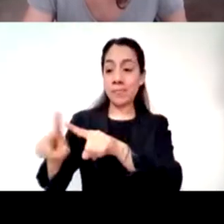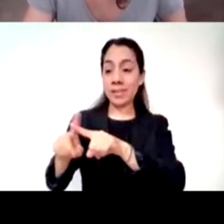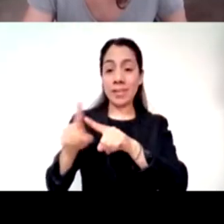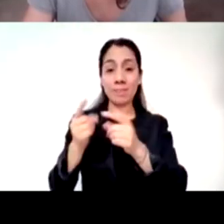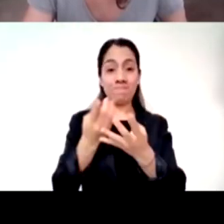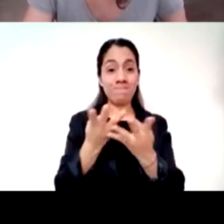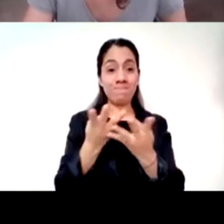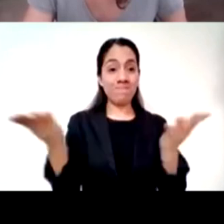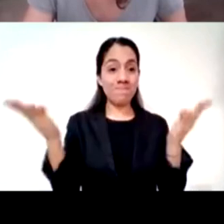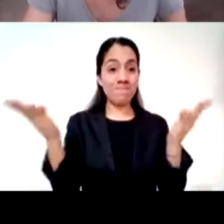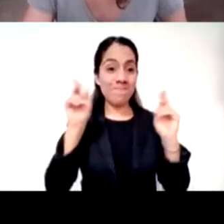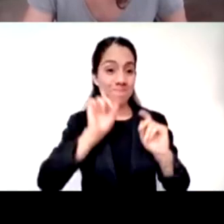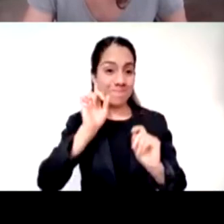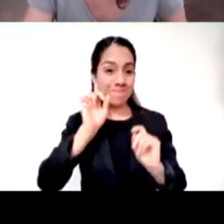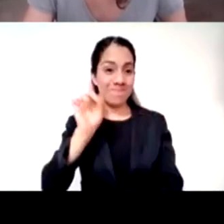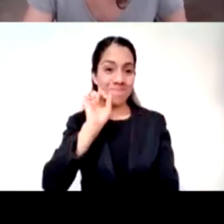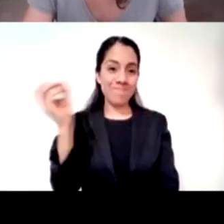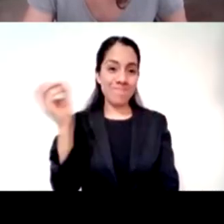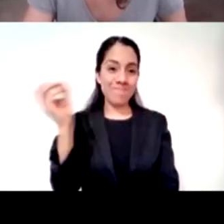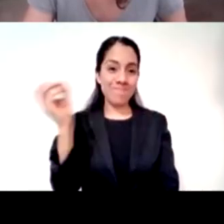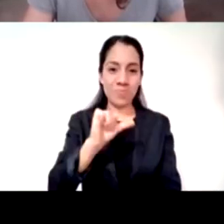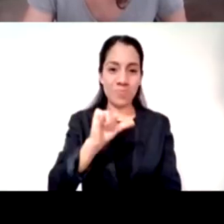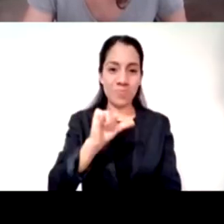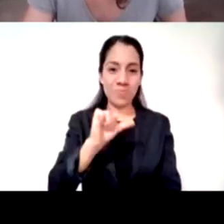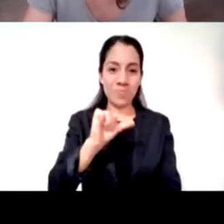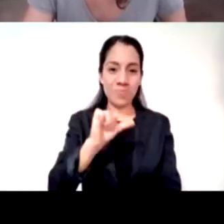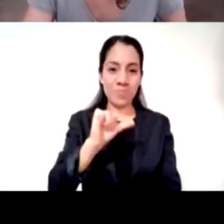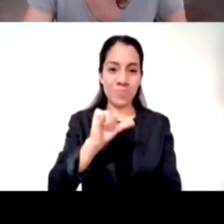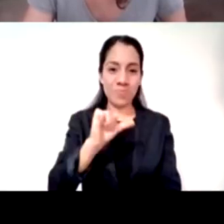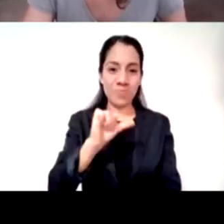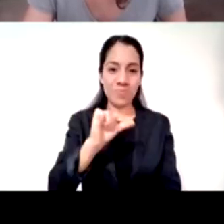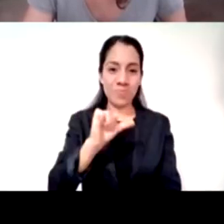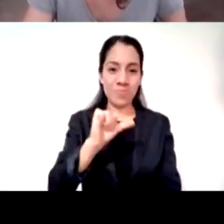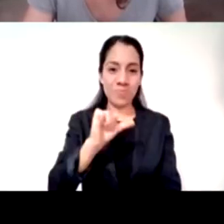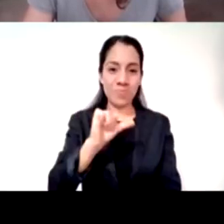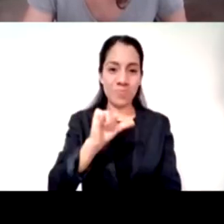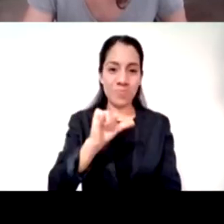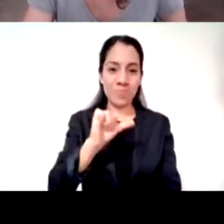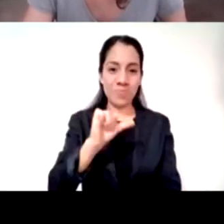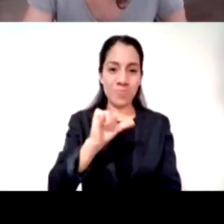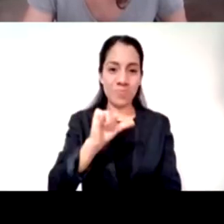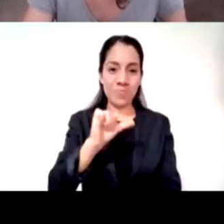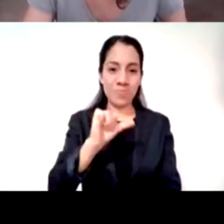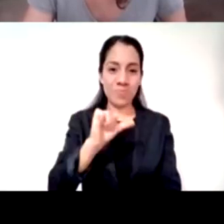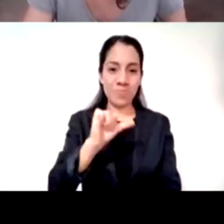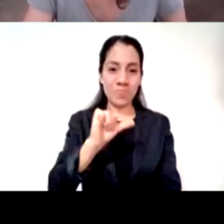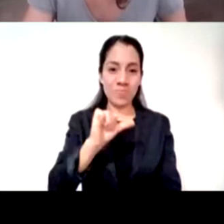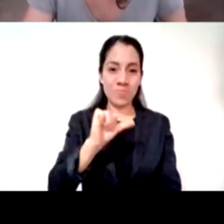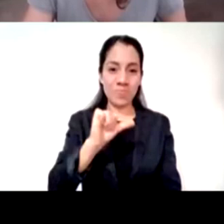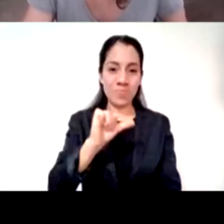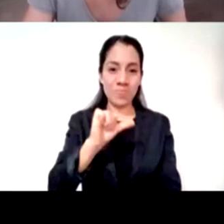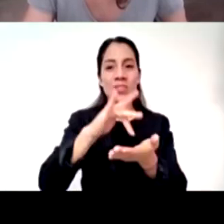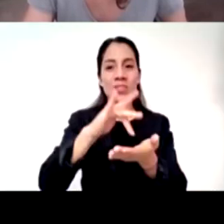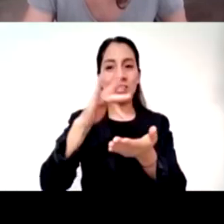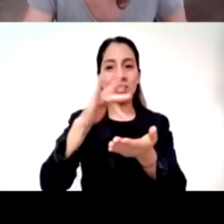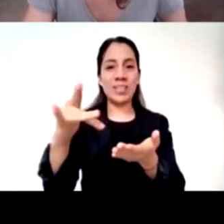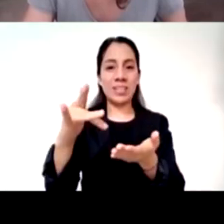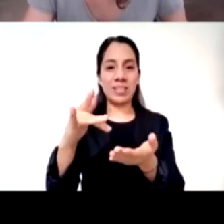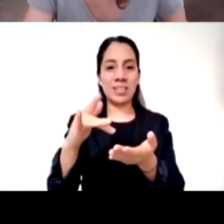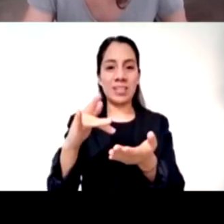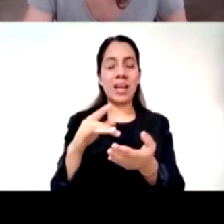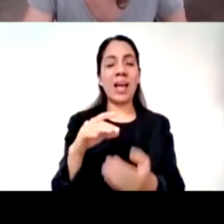por favor regálanos un comentario muchas gracias Eduardo y como dormí ante una